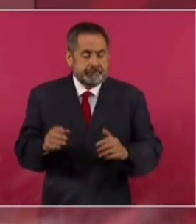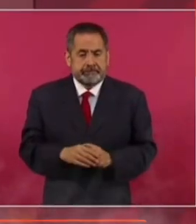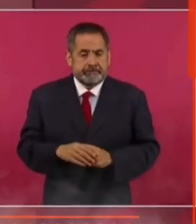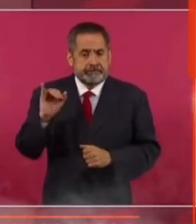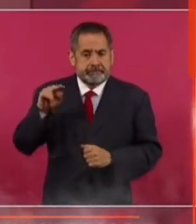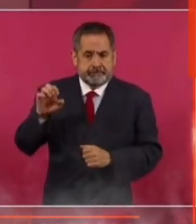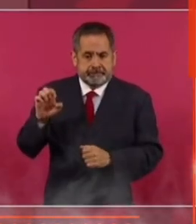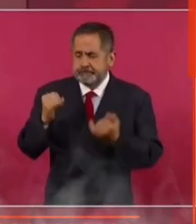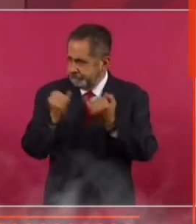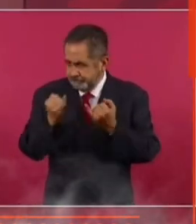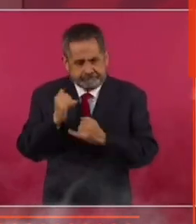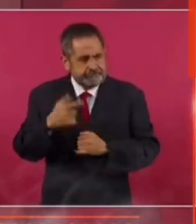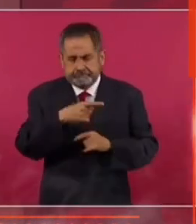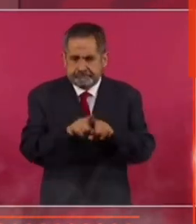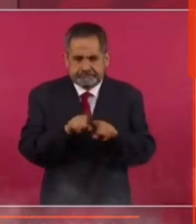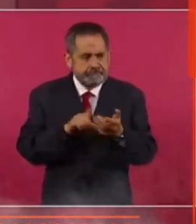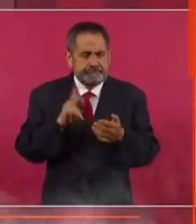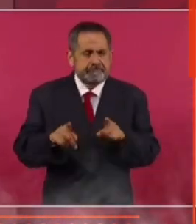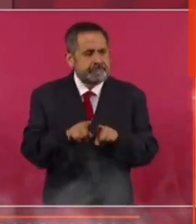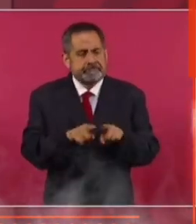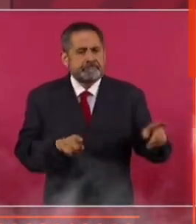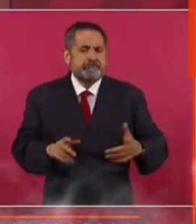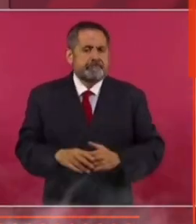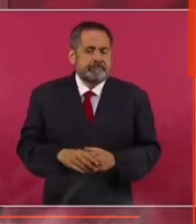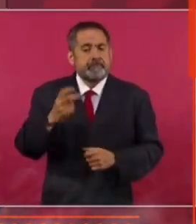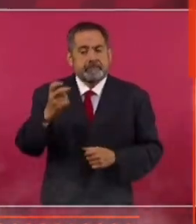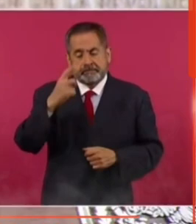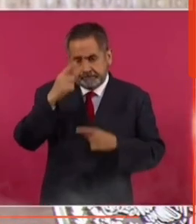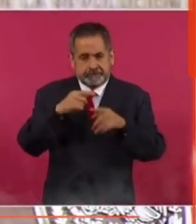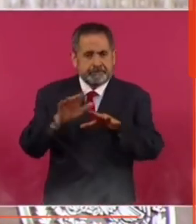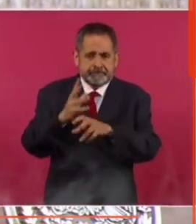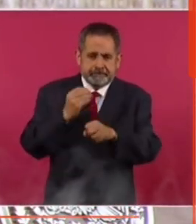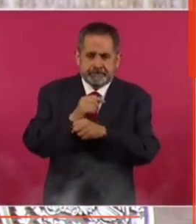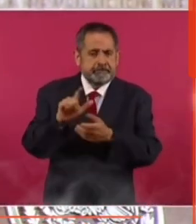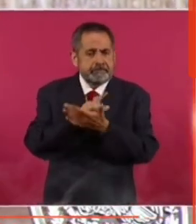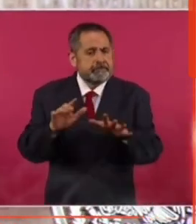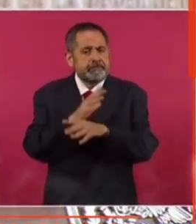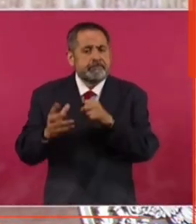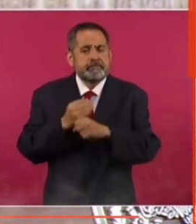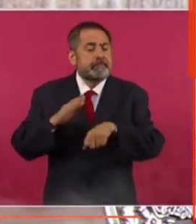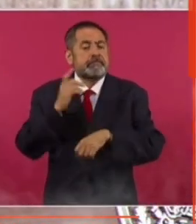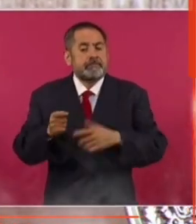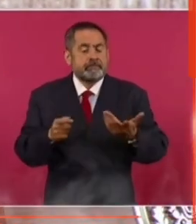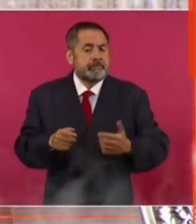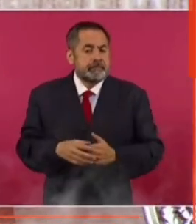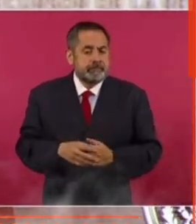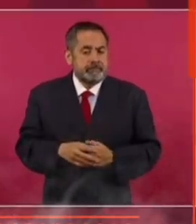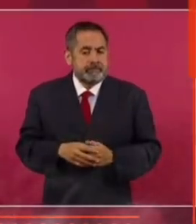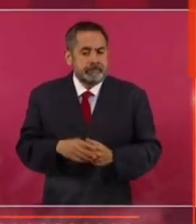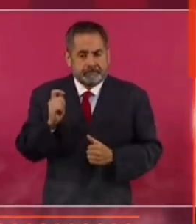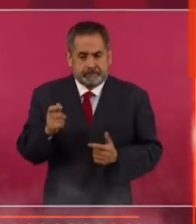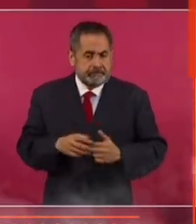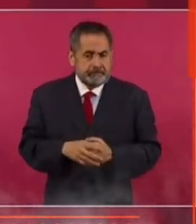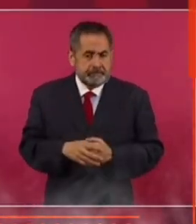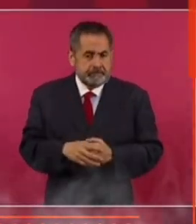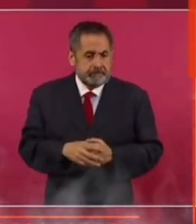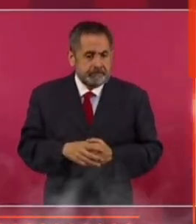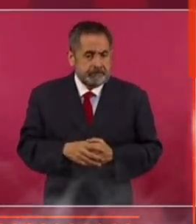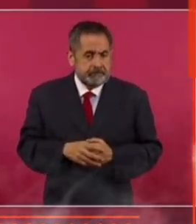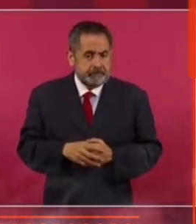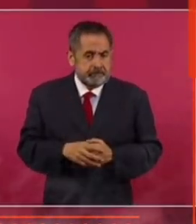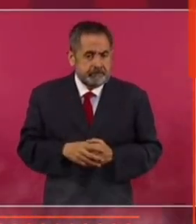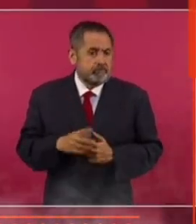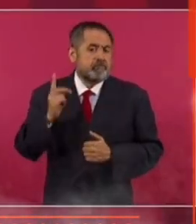Bueno, en el INE hay que hacer algo parecido. Por eso la reforma electoral, porque significa que ya no haya